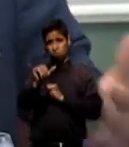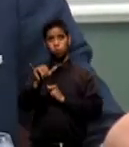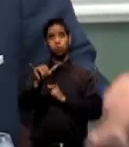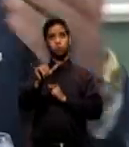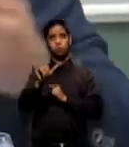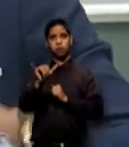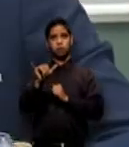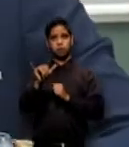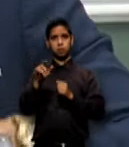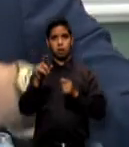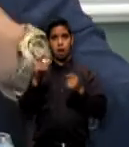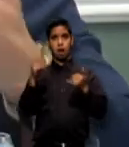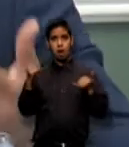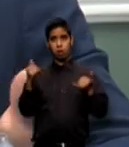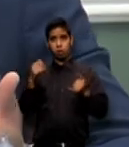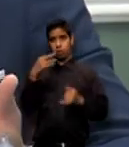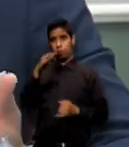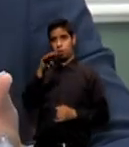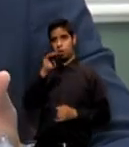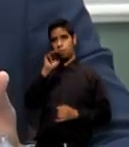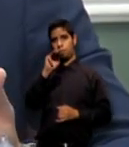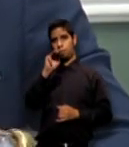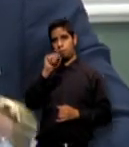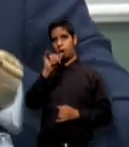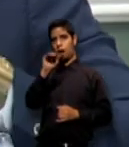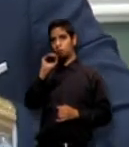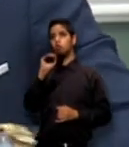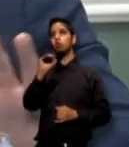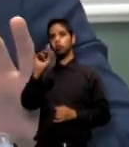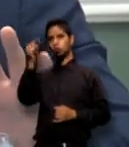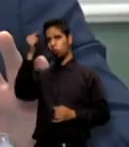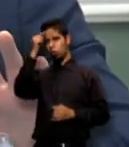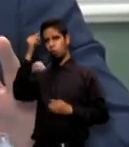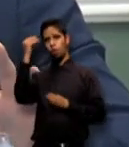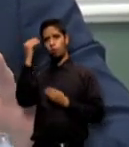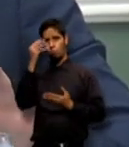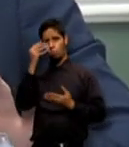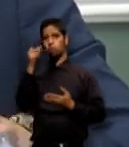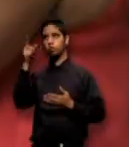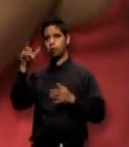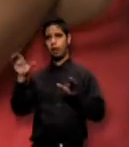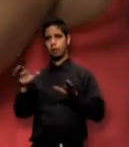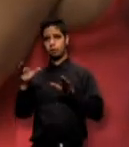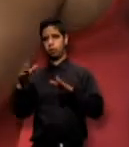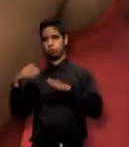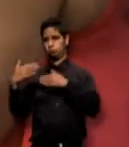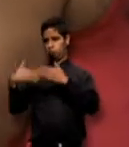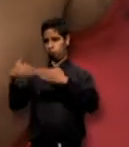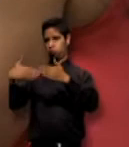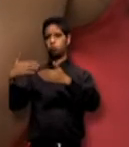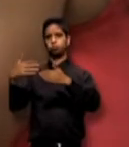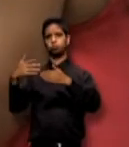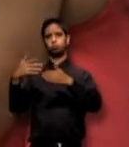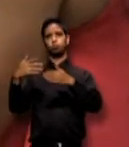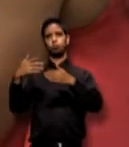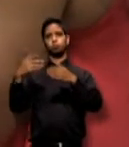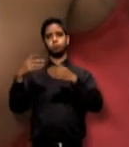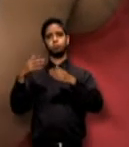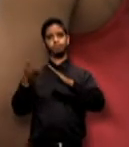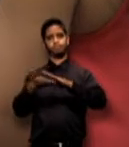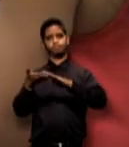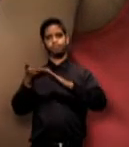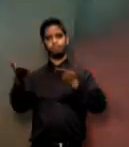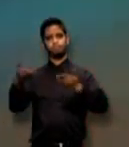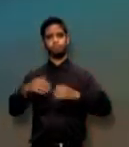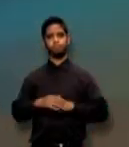habíamos recibido la intención del honorable gobernador en realizar el proceso. José Alberto Rizarri, Noticias 24